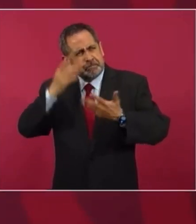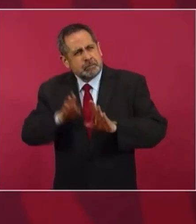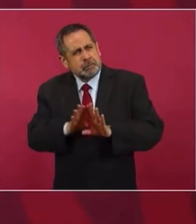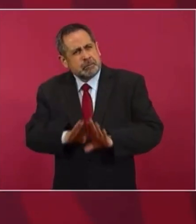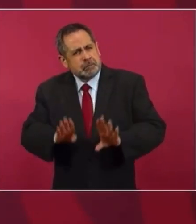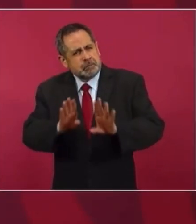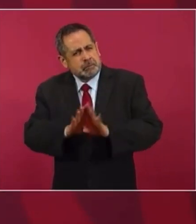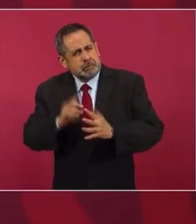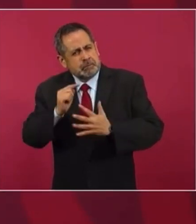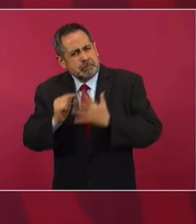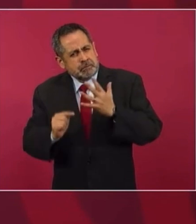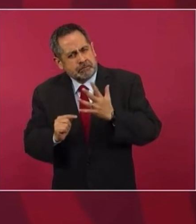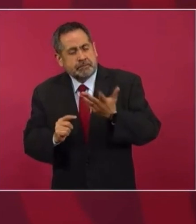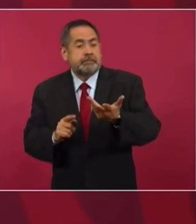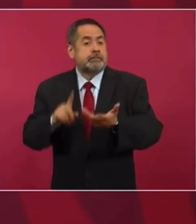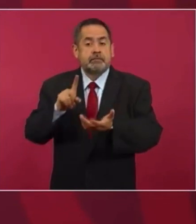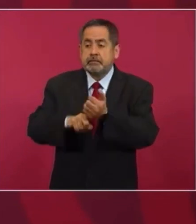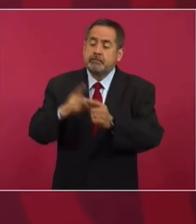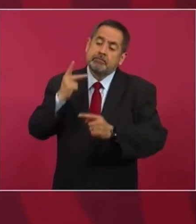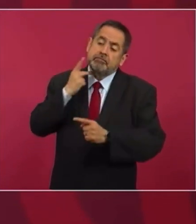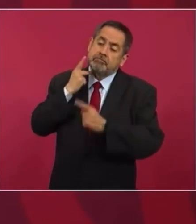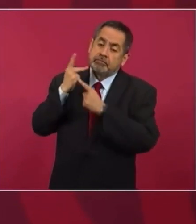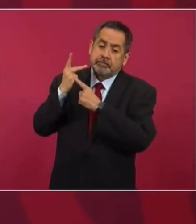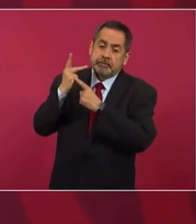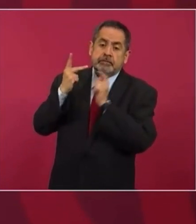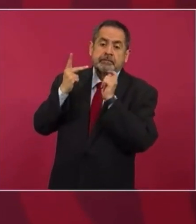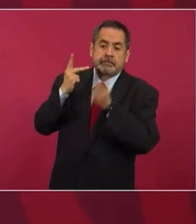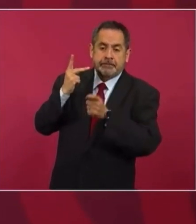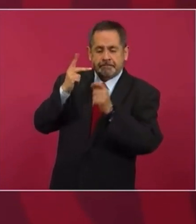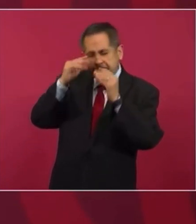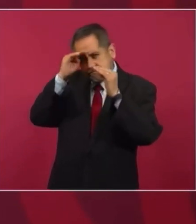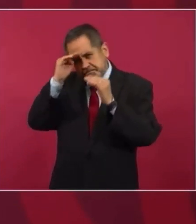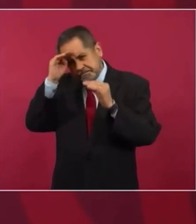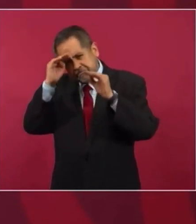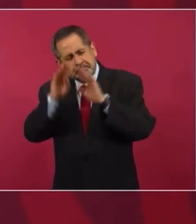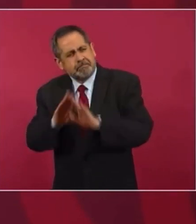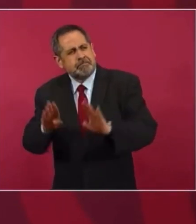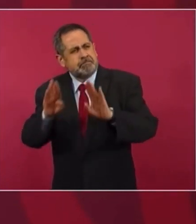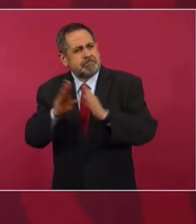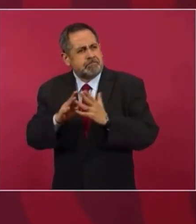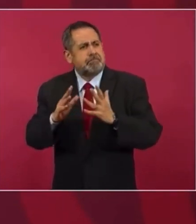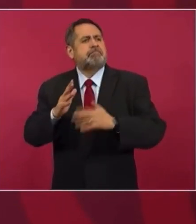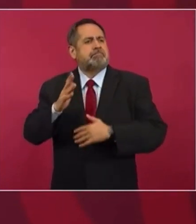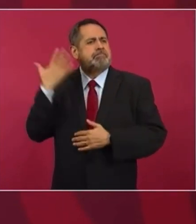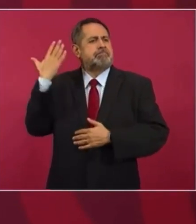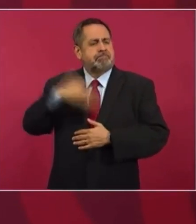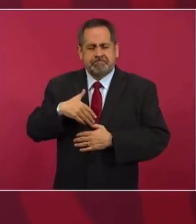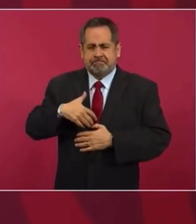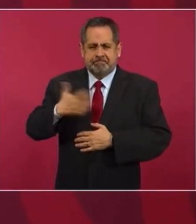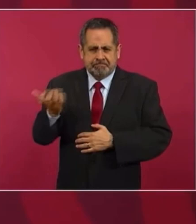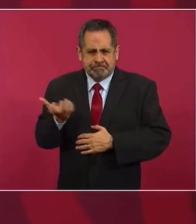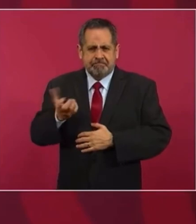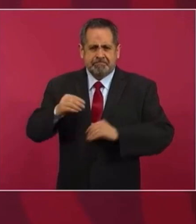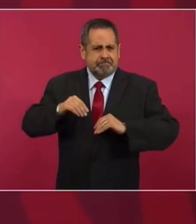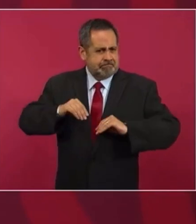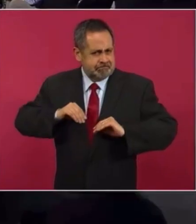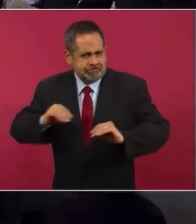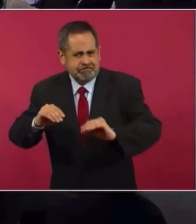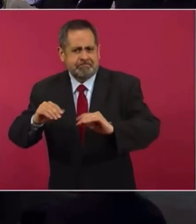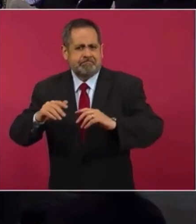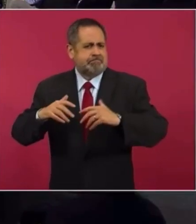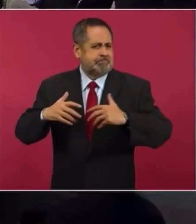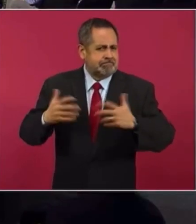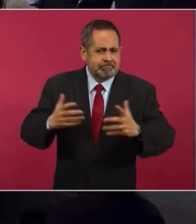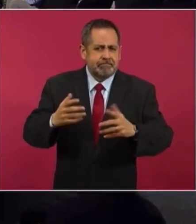la política política es pensamiento y acción, pero ahora la